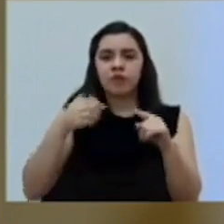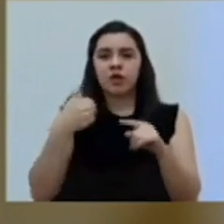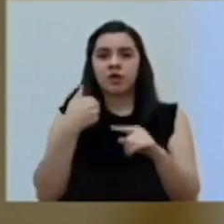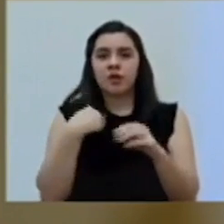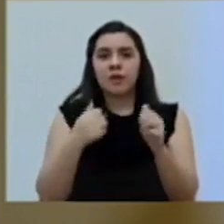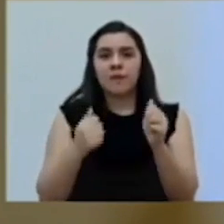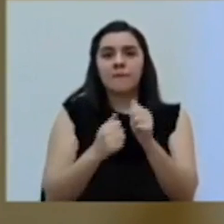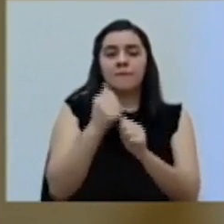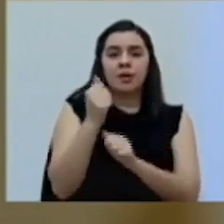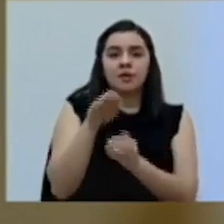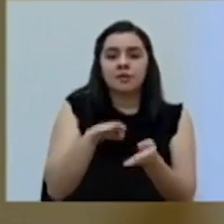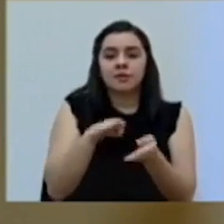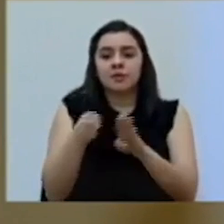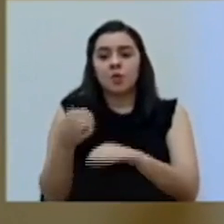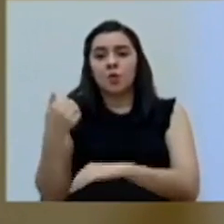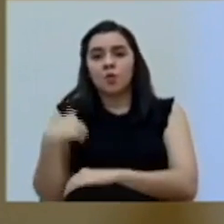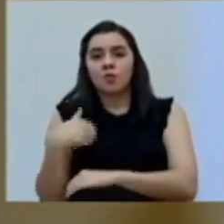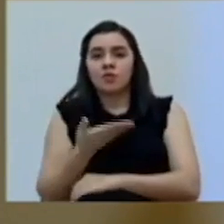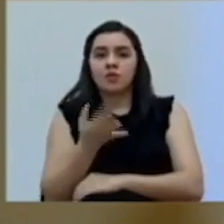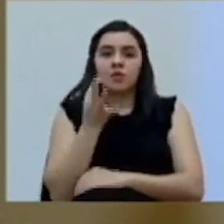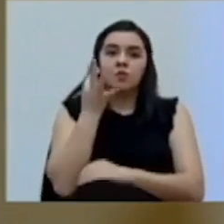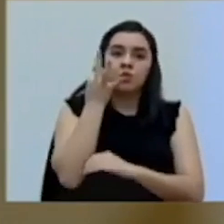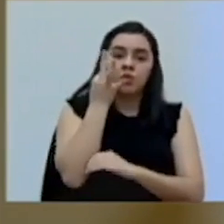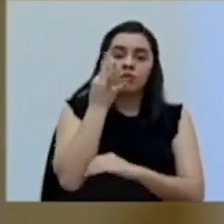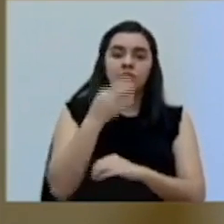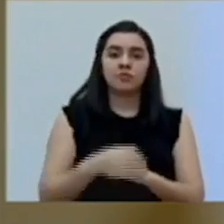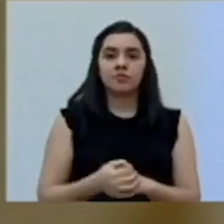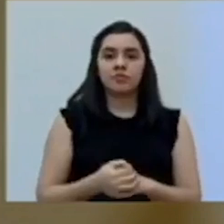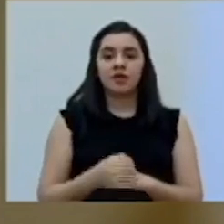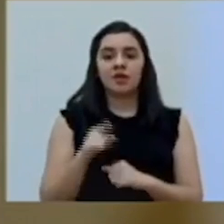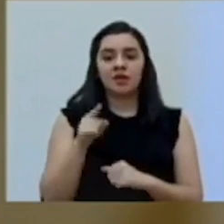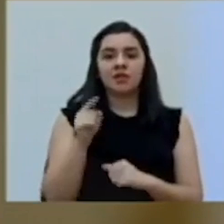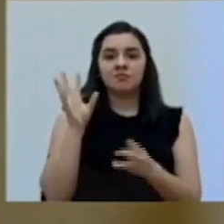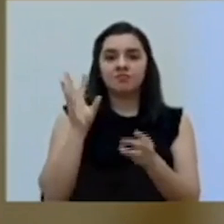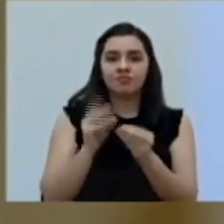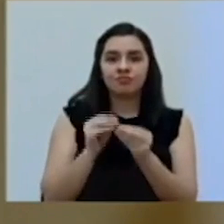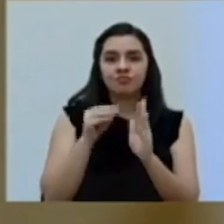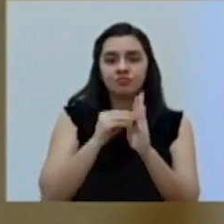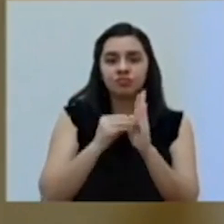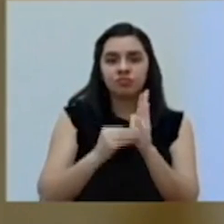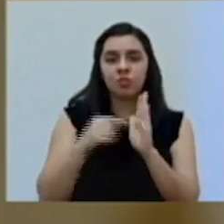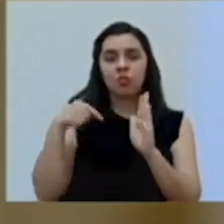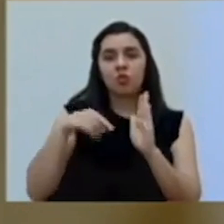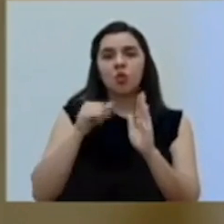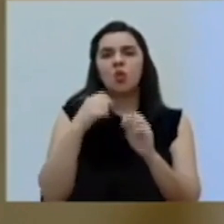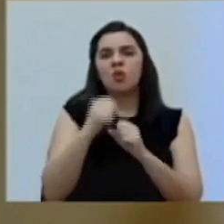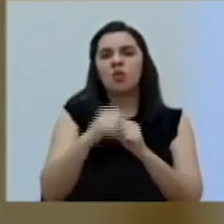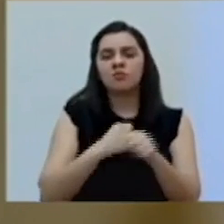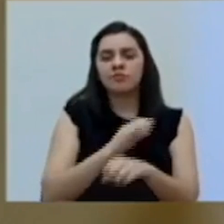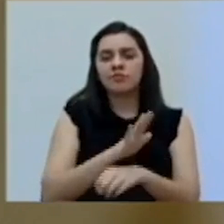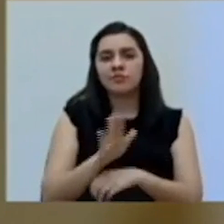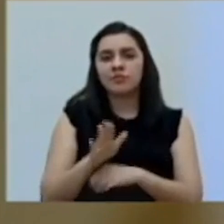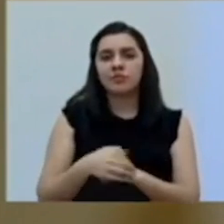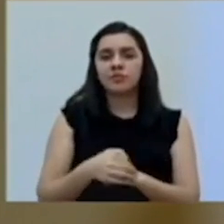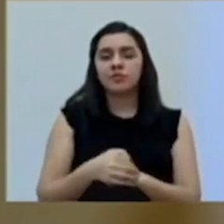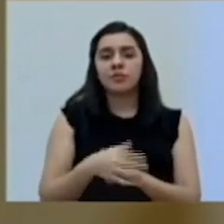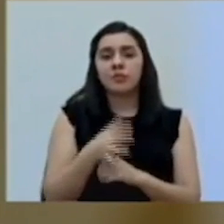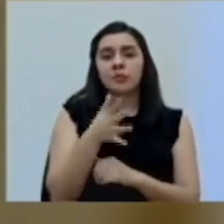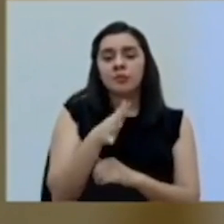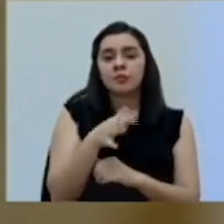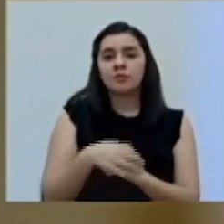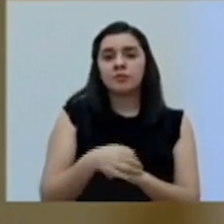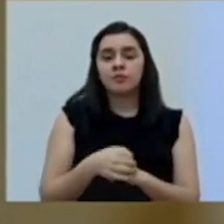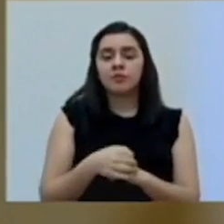más mortalidad, más muerte en hombres que en mujeres. Así se registra también hoy. Con edades que oscilaban,